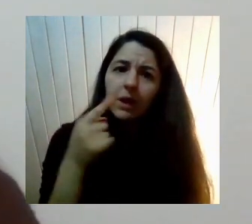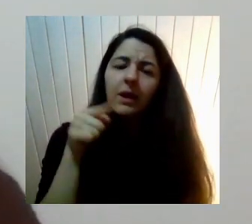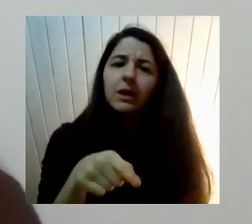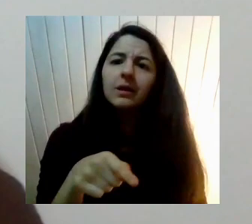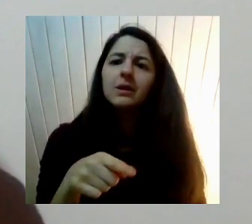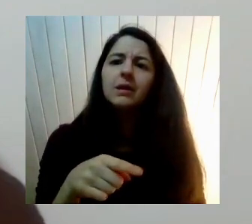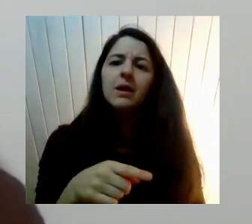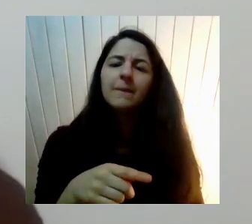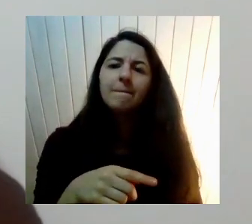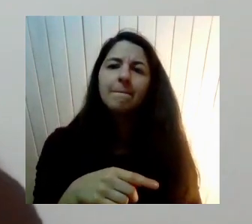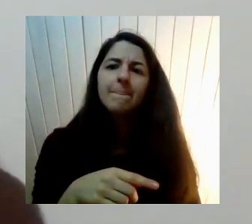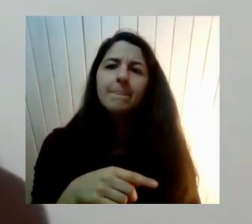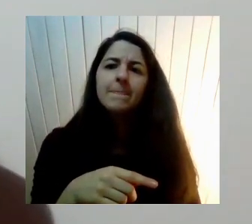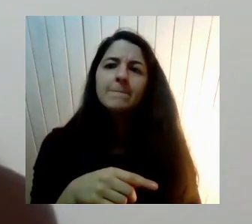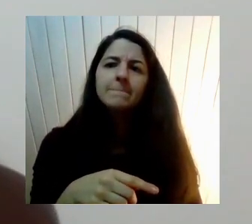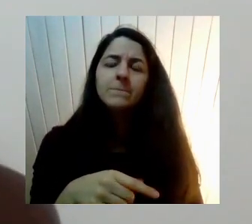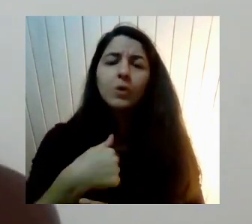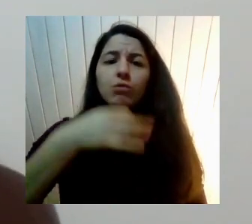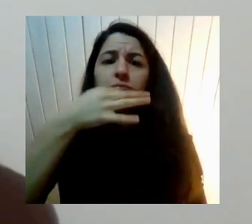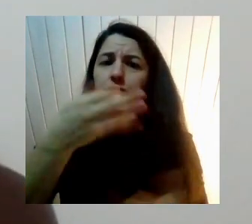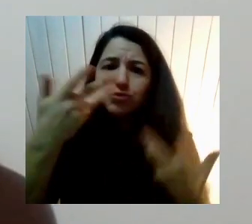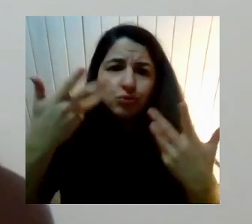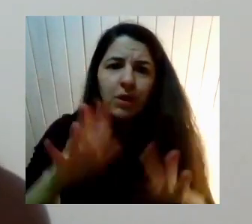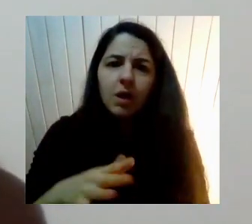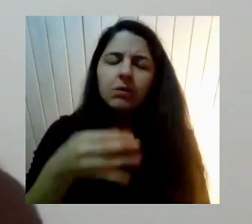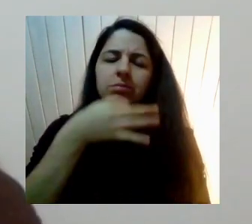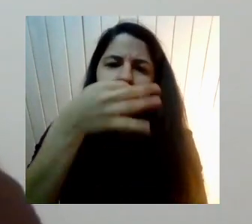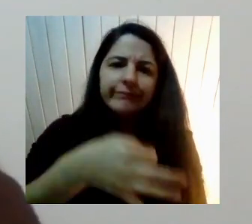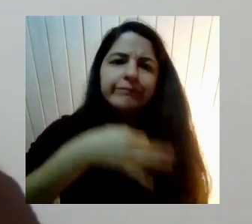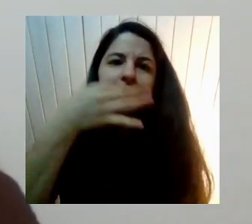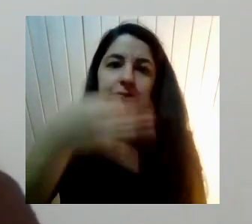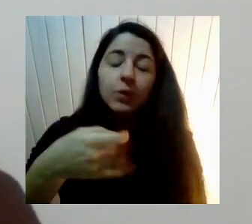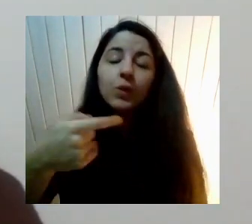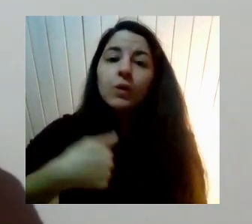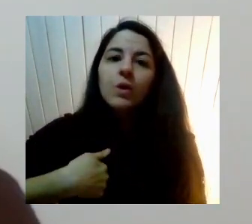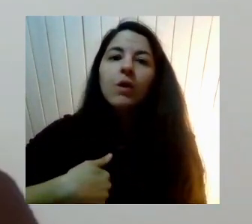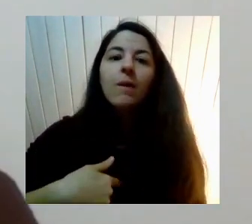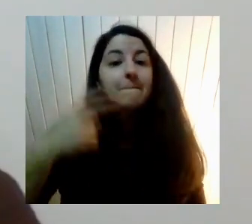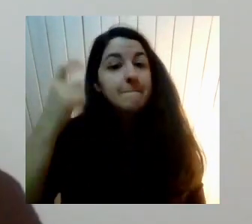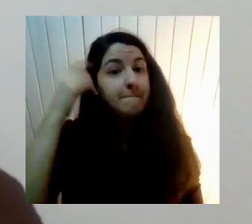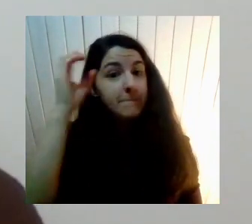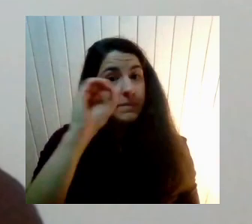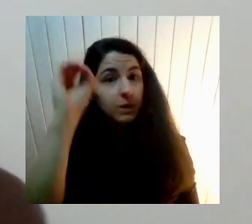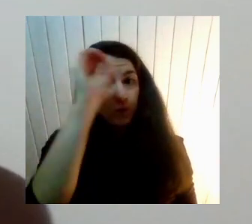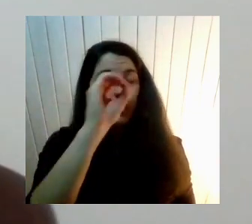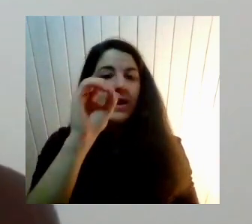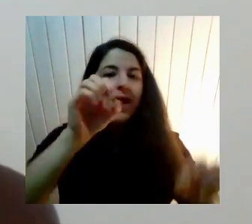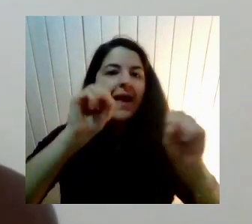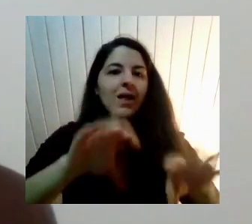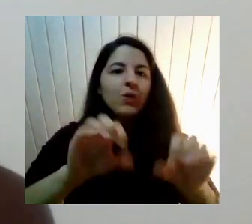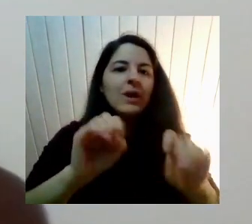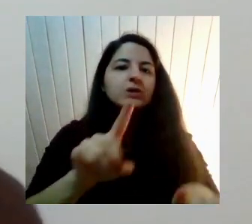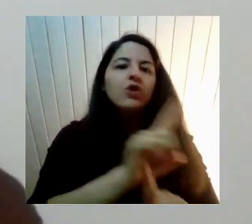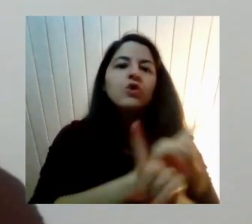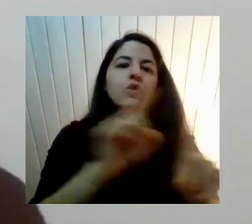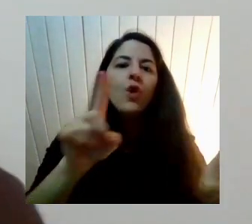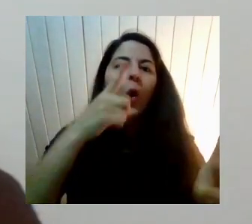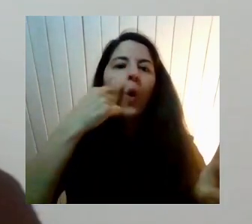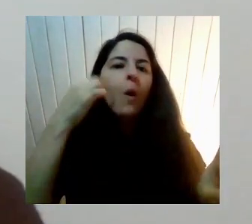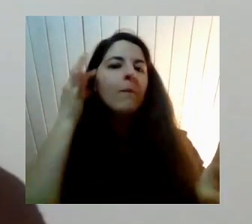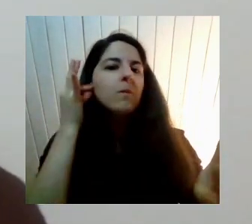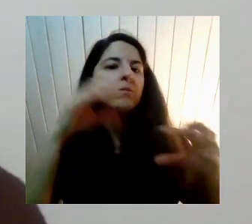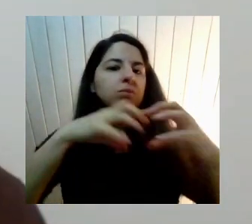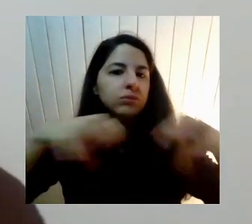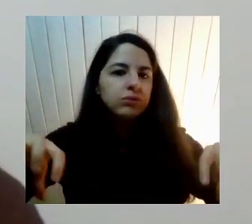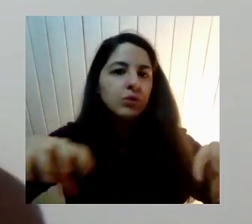En varias oportunidades A mí me parece Que la educación No sexista Y la educación Sexual integral Son asuntos Debido a